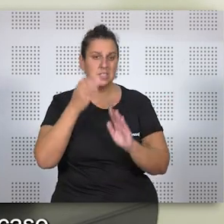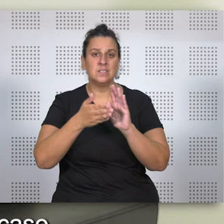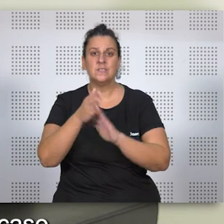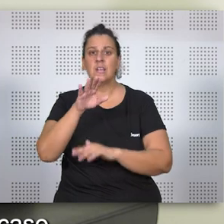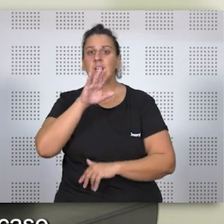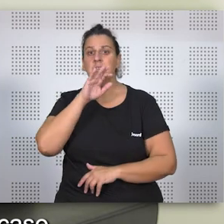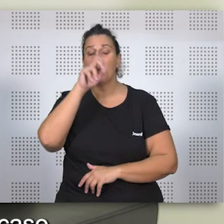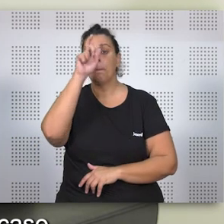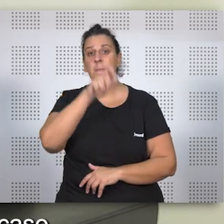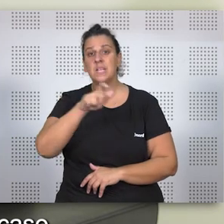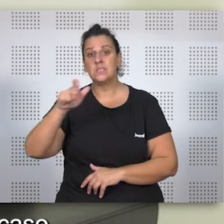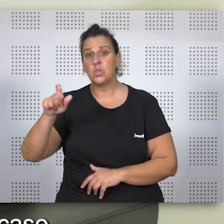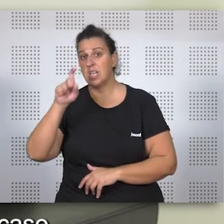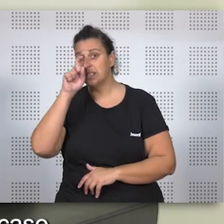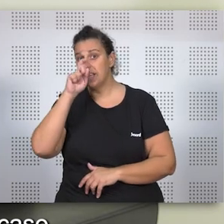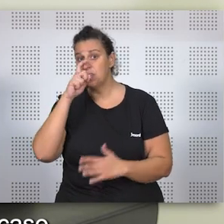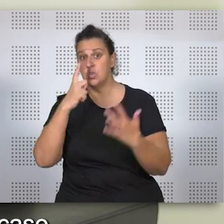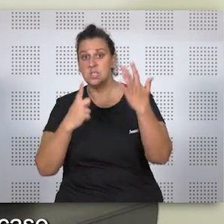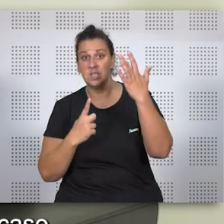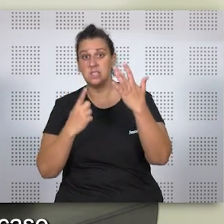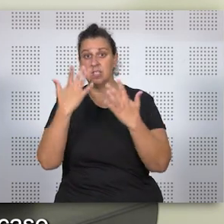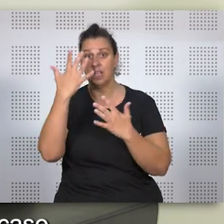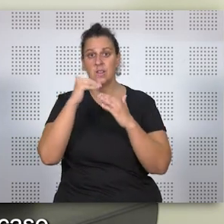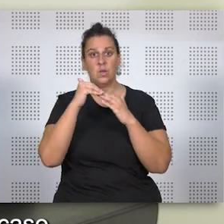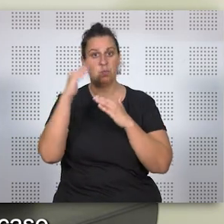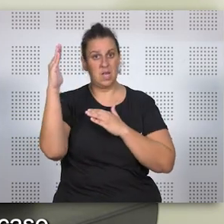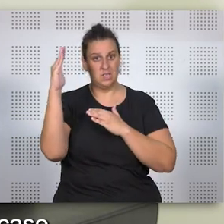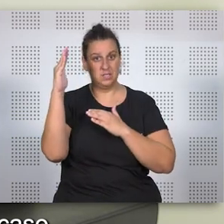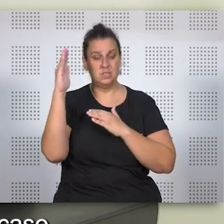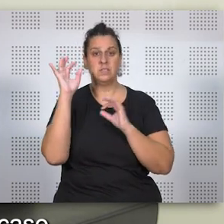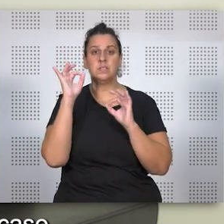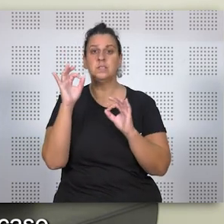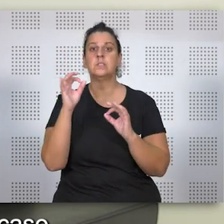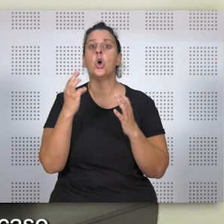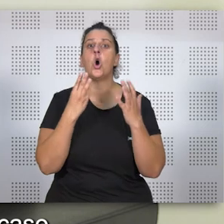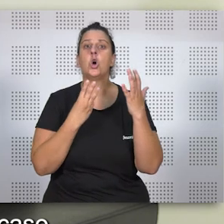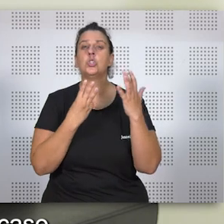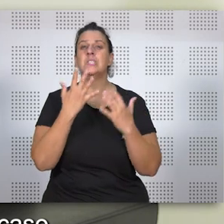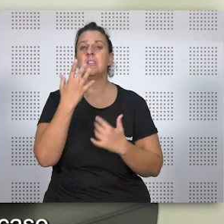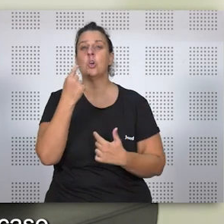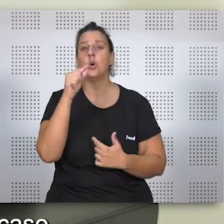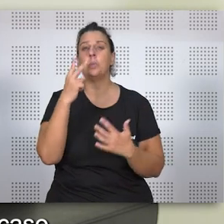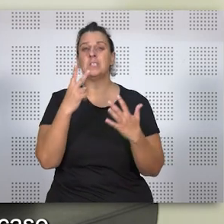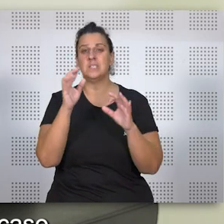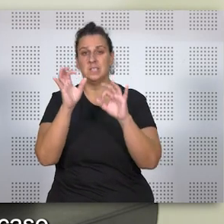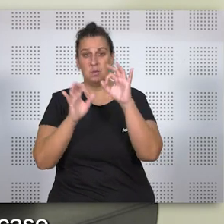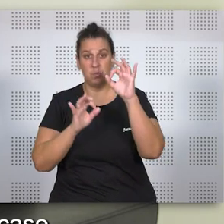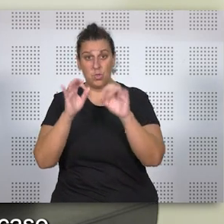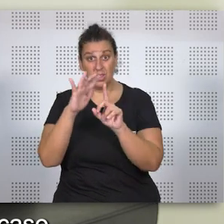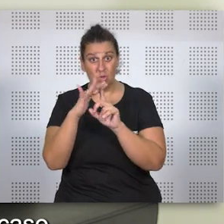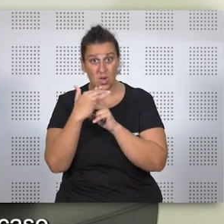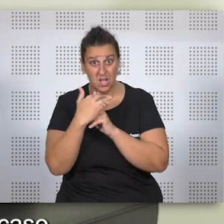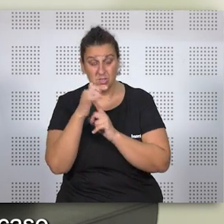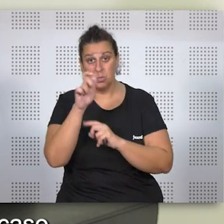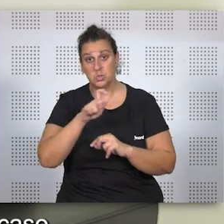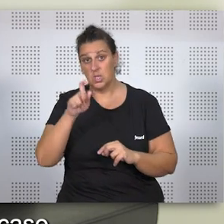a personas mayores de 65 años. En este caso es un 85,7% de los casos son personas que